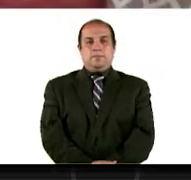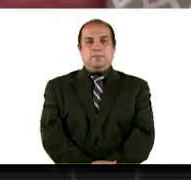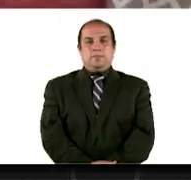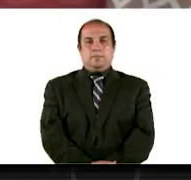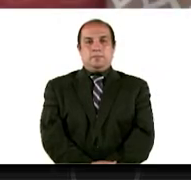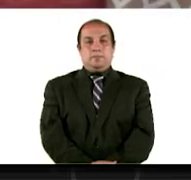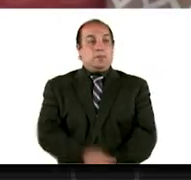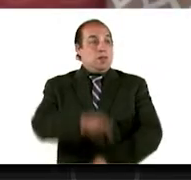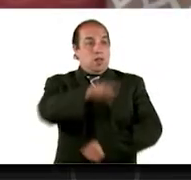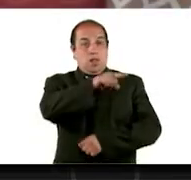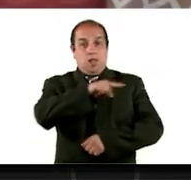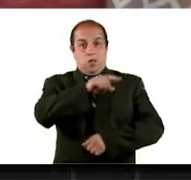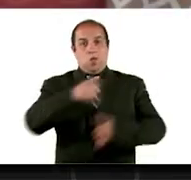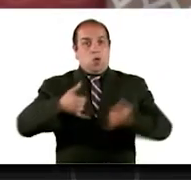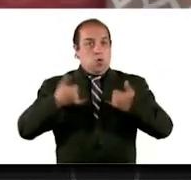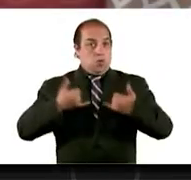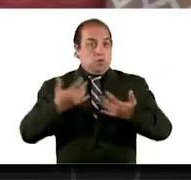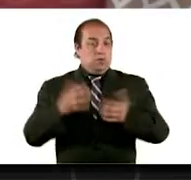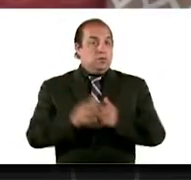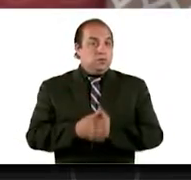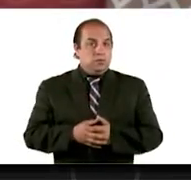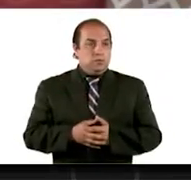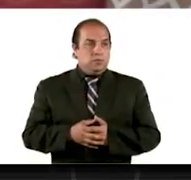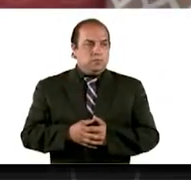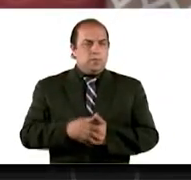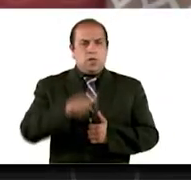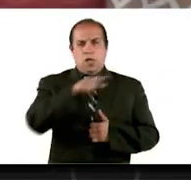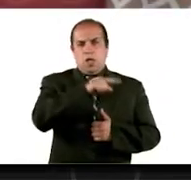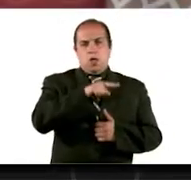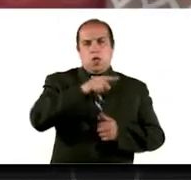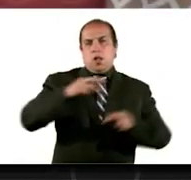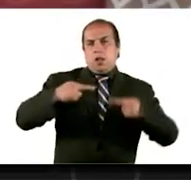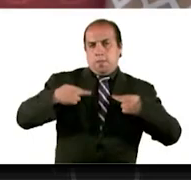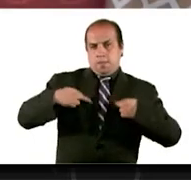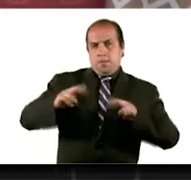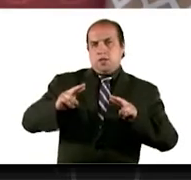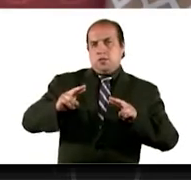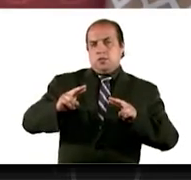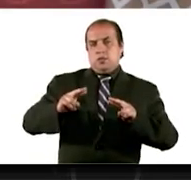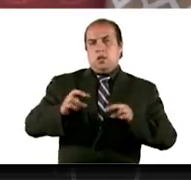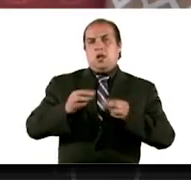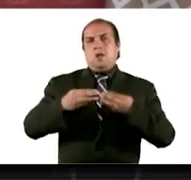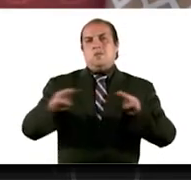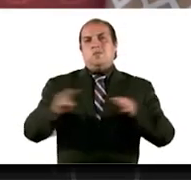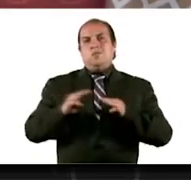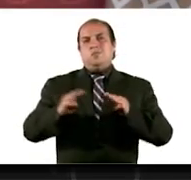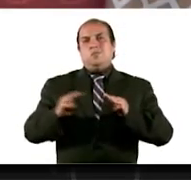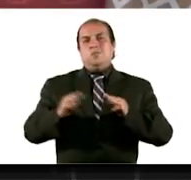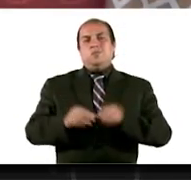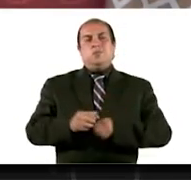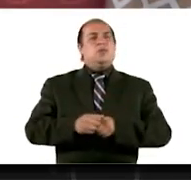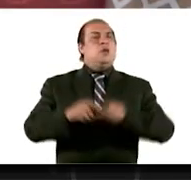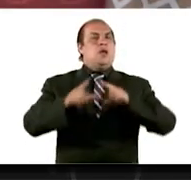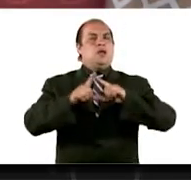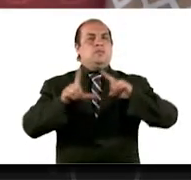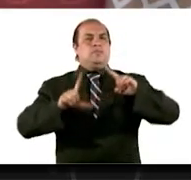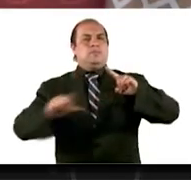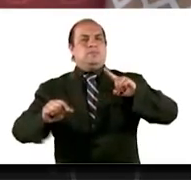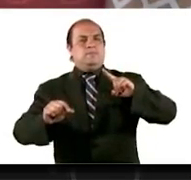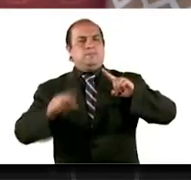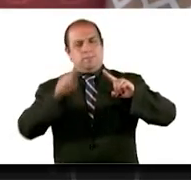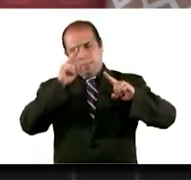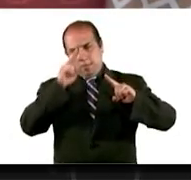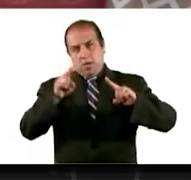Son jóvenes que no solamente representan la música regional mexicana, la Ciudad de México